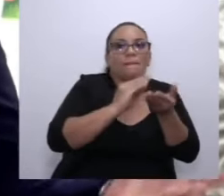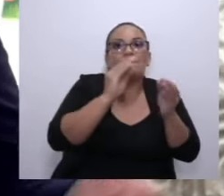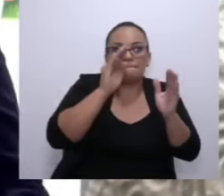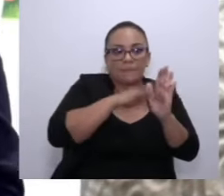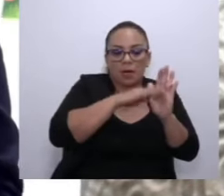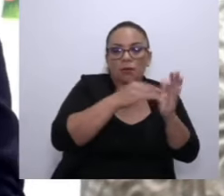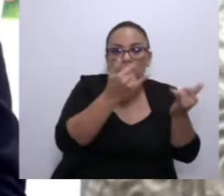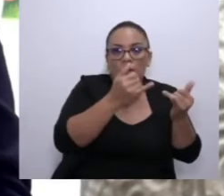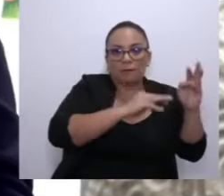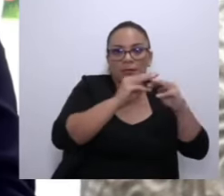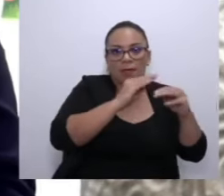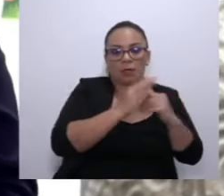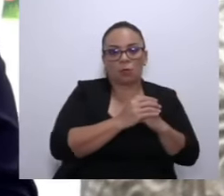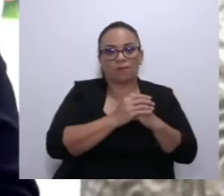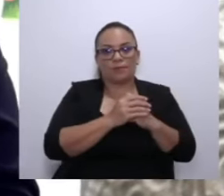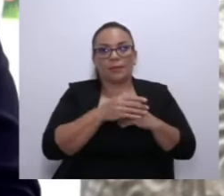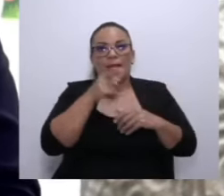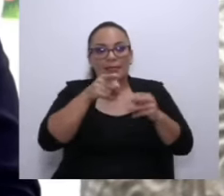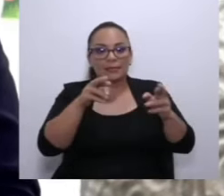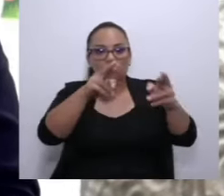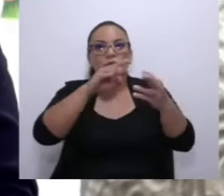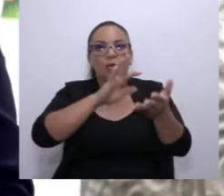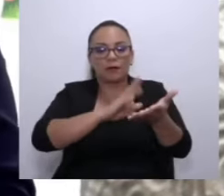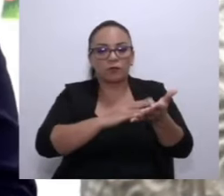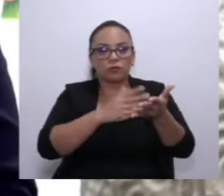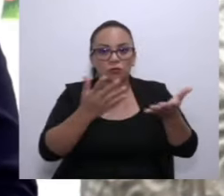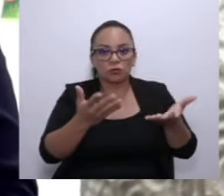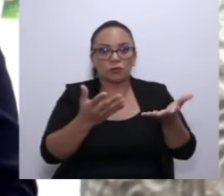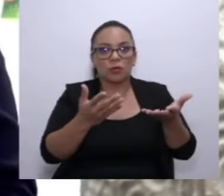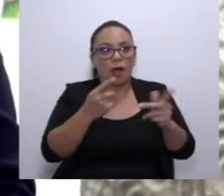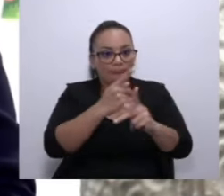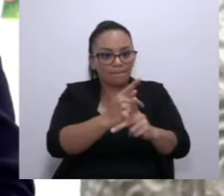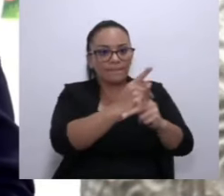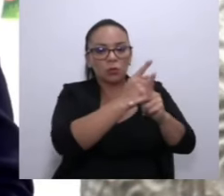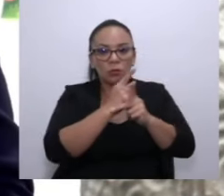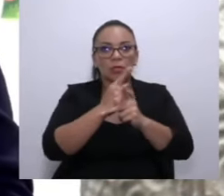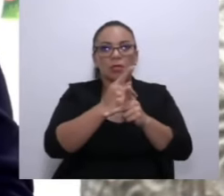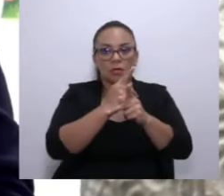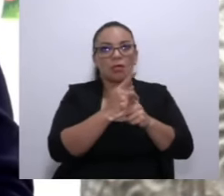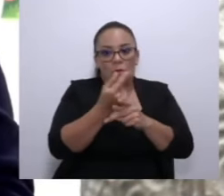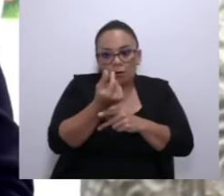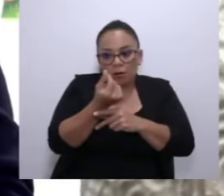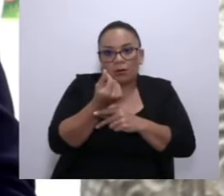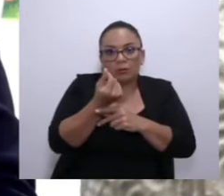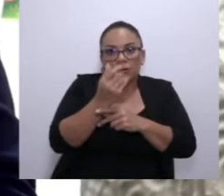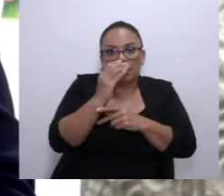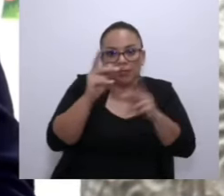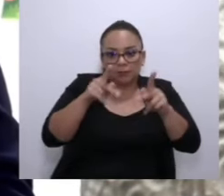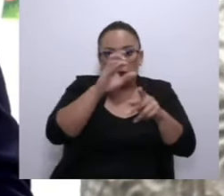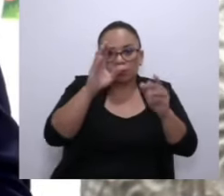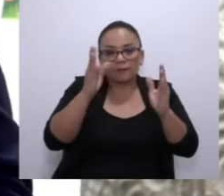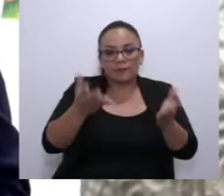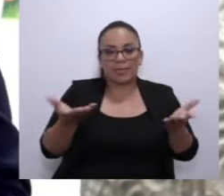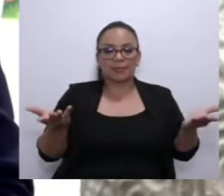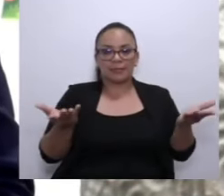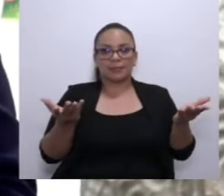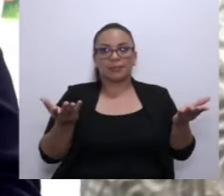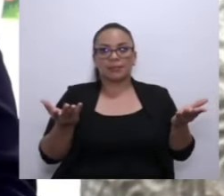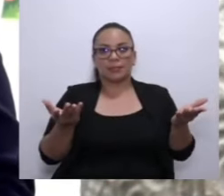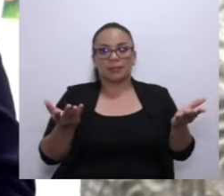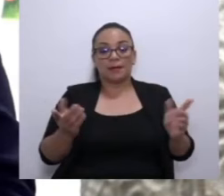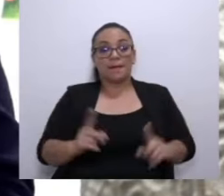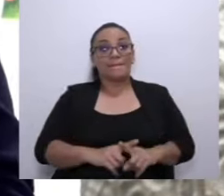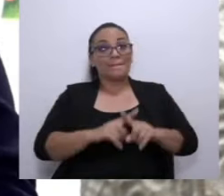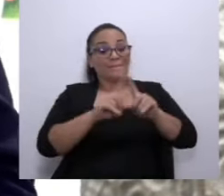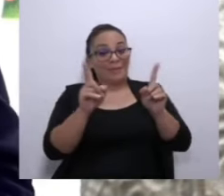Y entonces es una ruta que claramente ha protegido el bolsillo de los costarricenses, pero el bolsillo de los